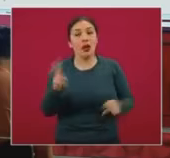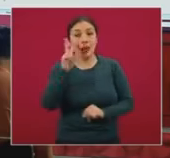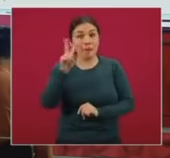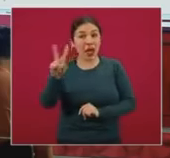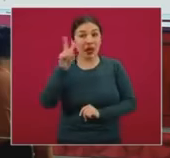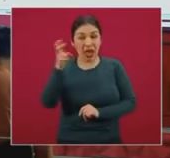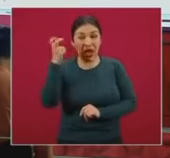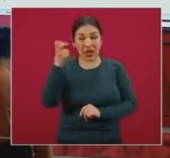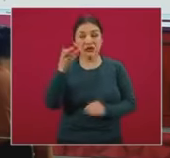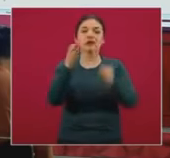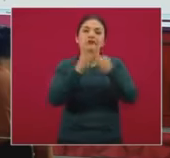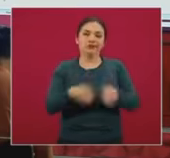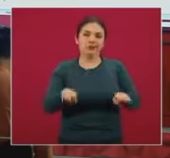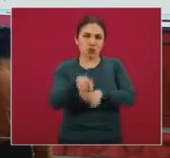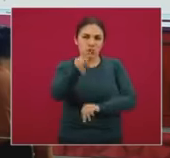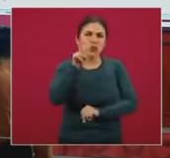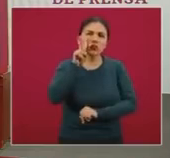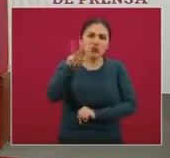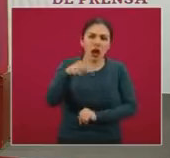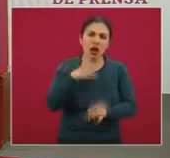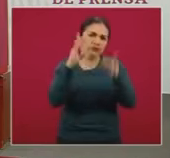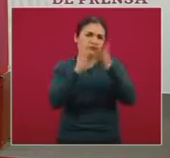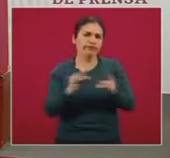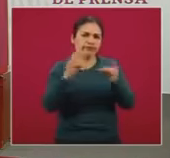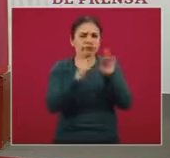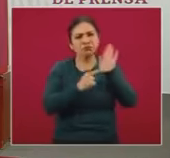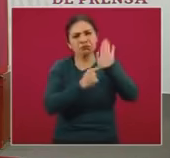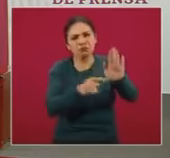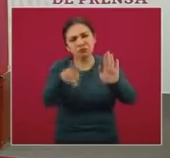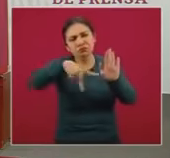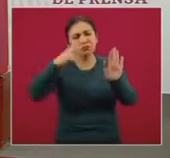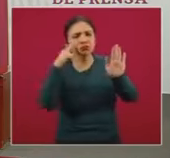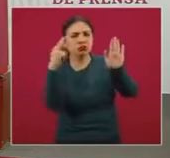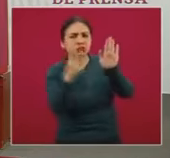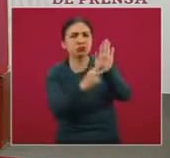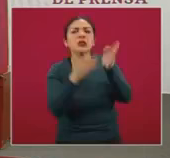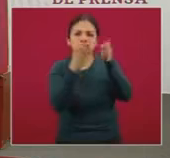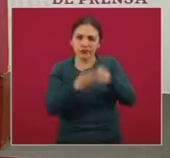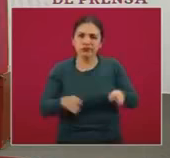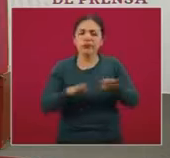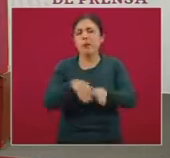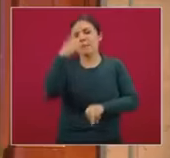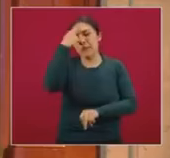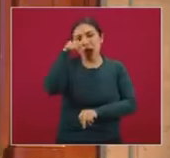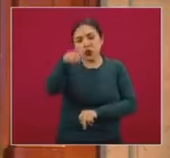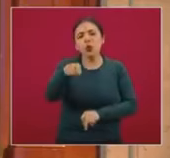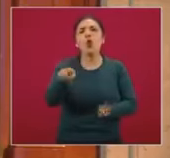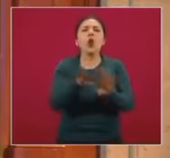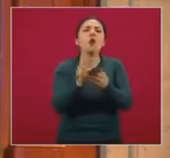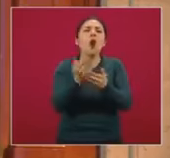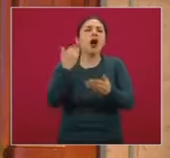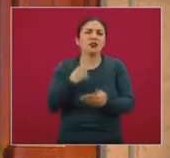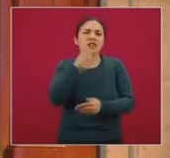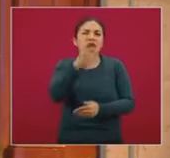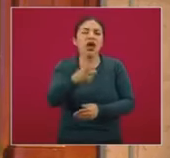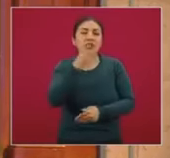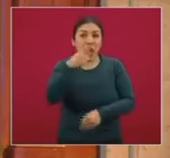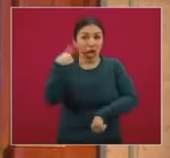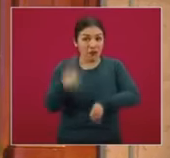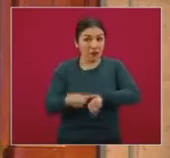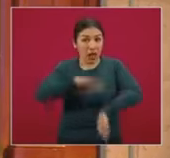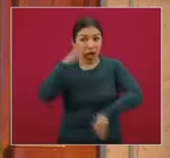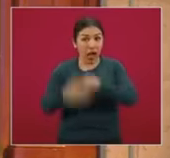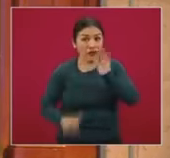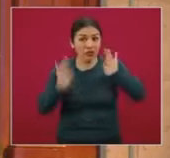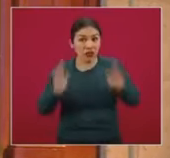estos gráficos son importantes comentarlos, hacerlos del conocimiento de la población, para, como hemos estado diciendo, la epidemia no se ha acabado